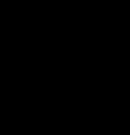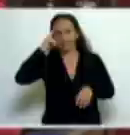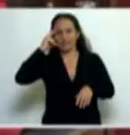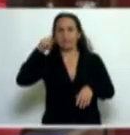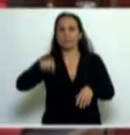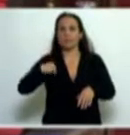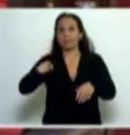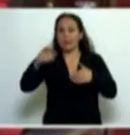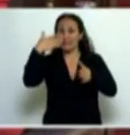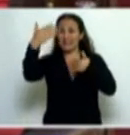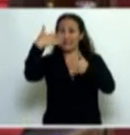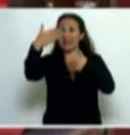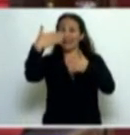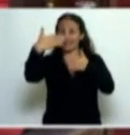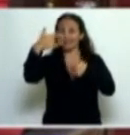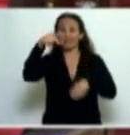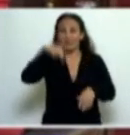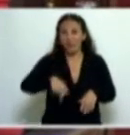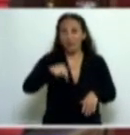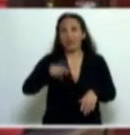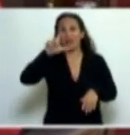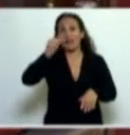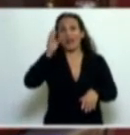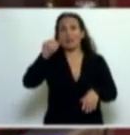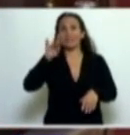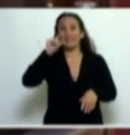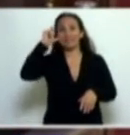Tiene la palabra el diputado Juan Cabandíe.